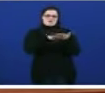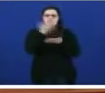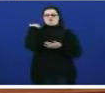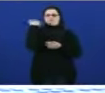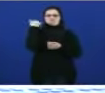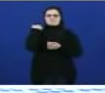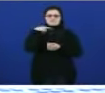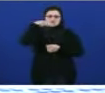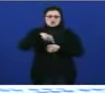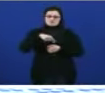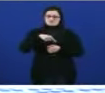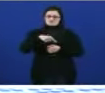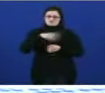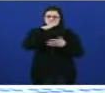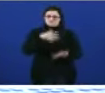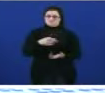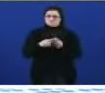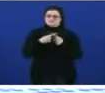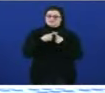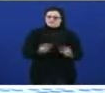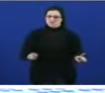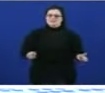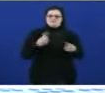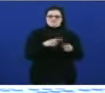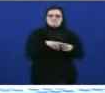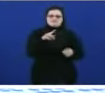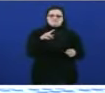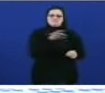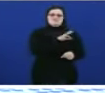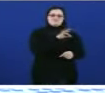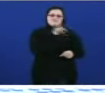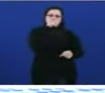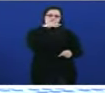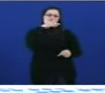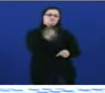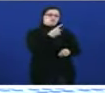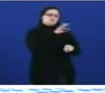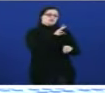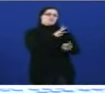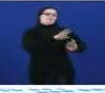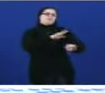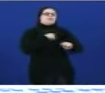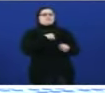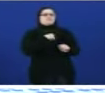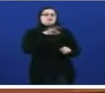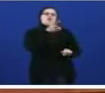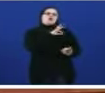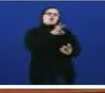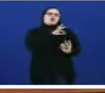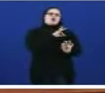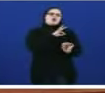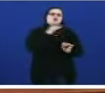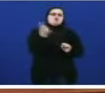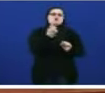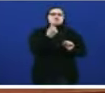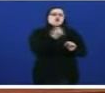oxeas cousas sonlle diferentes señor Feijó quen está só agora é vostede bueno só en compañía dos amigos de Rosa Díaz en Galiza que